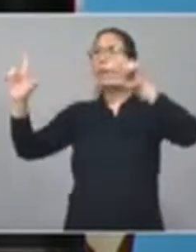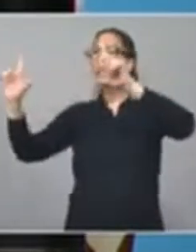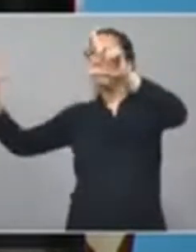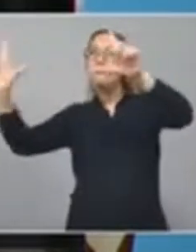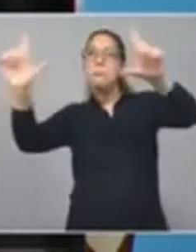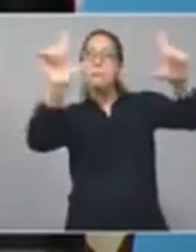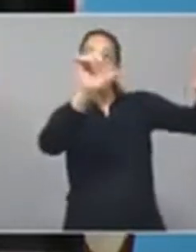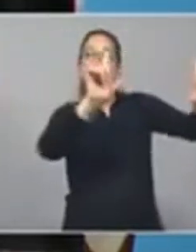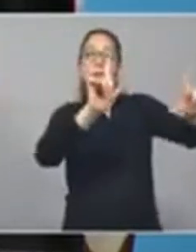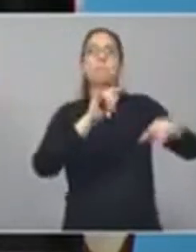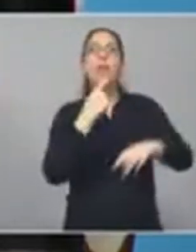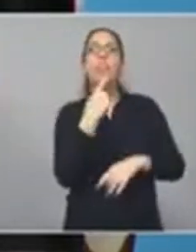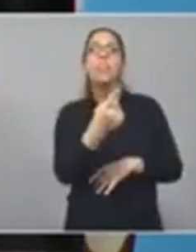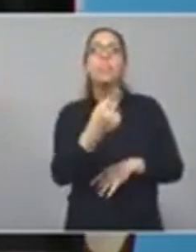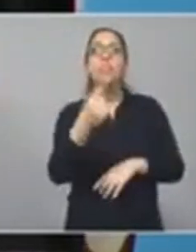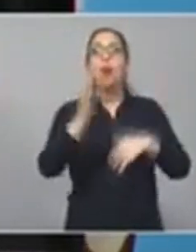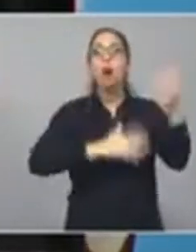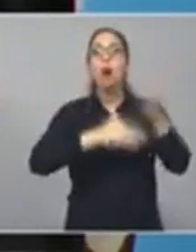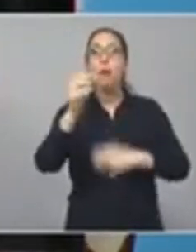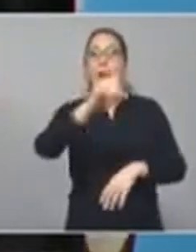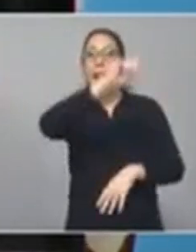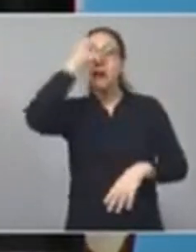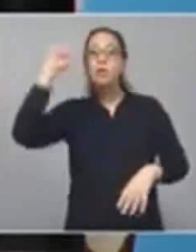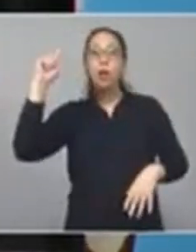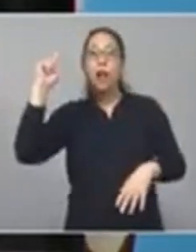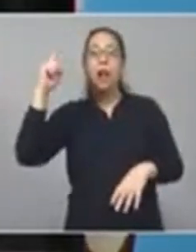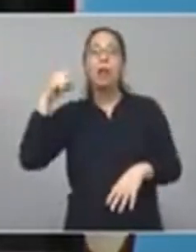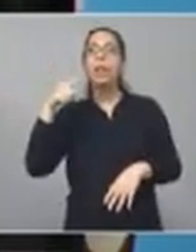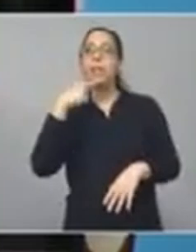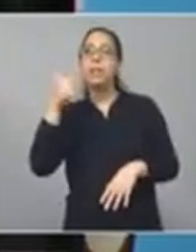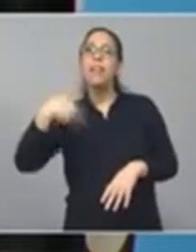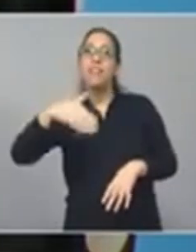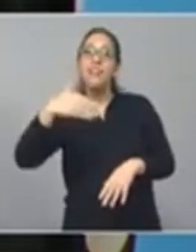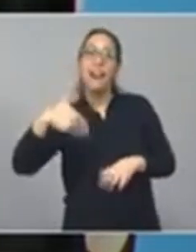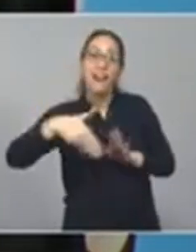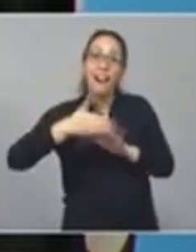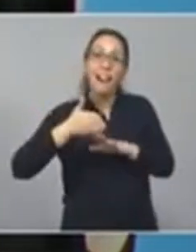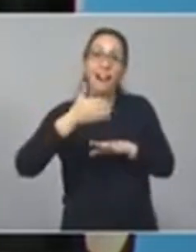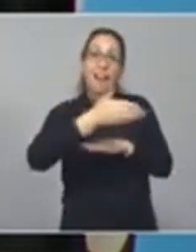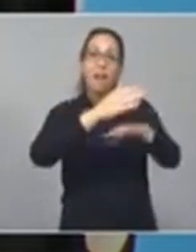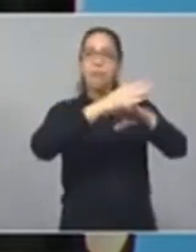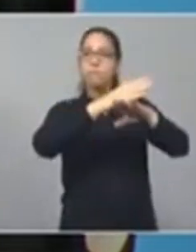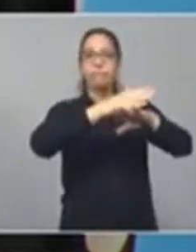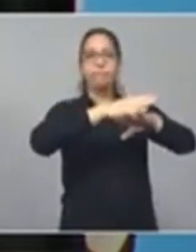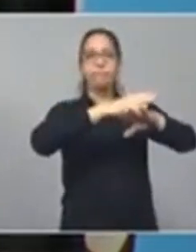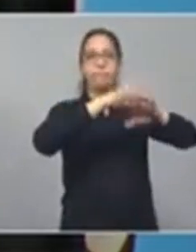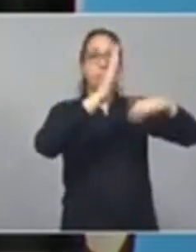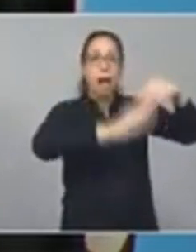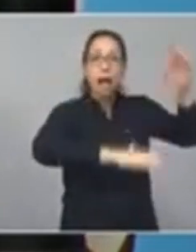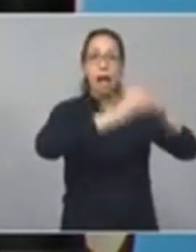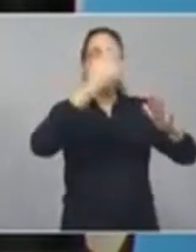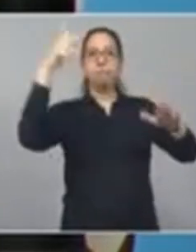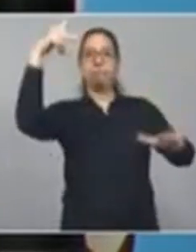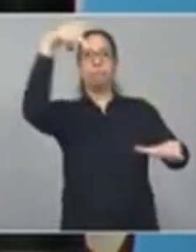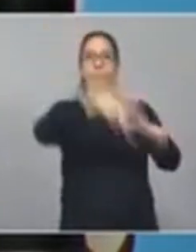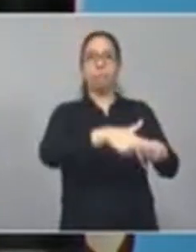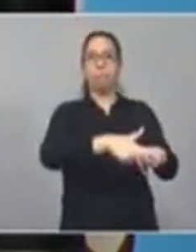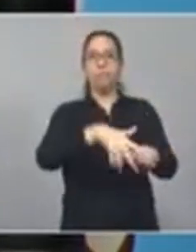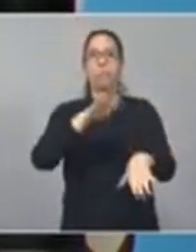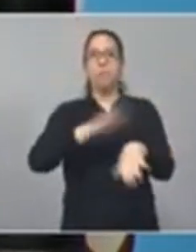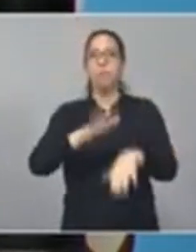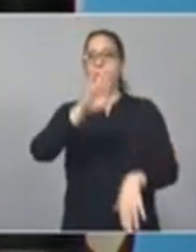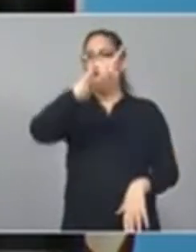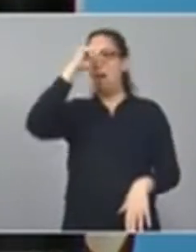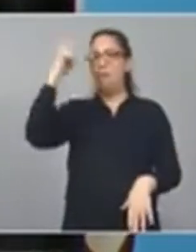obra nacional, muchas de ellas con una indicación de que la obra fue parada y desfinanciada por el